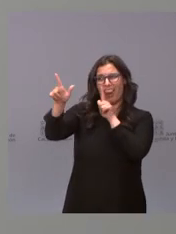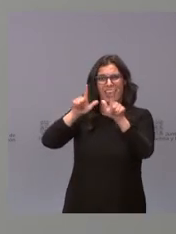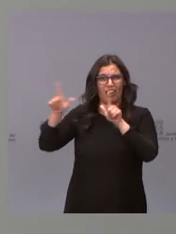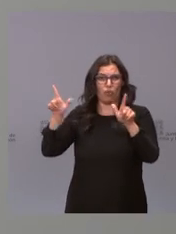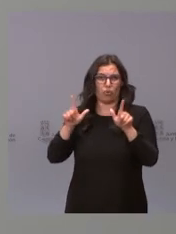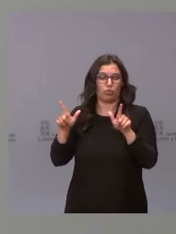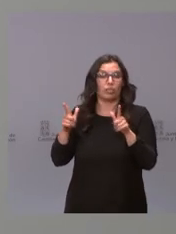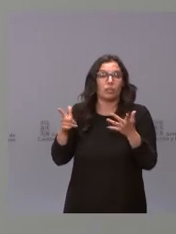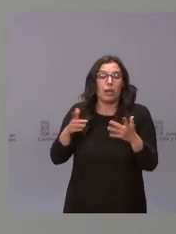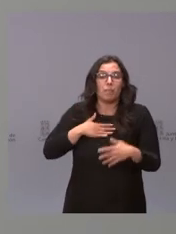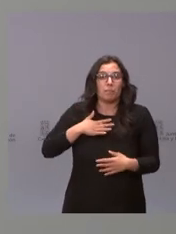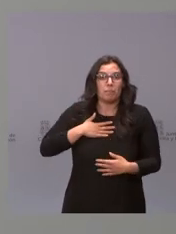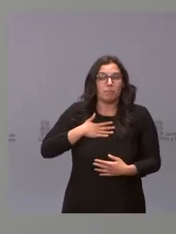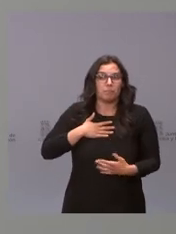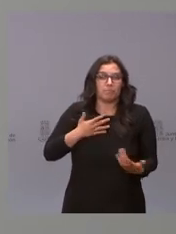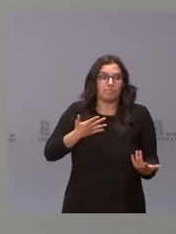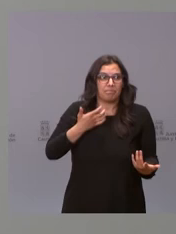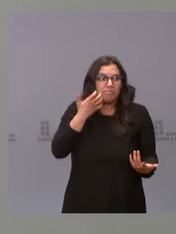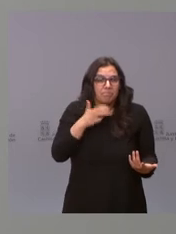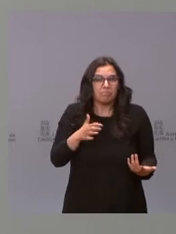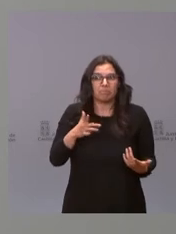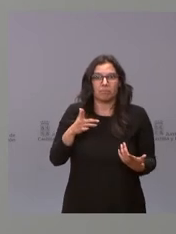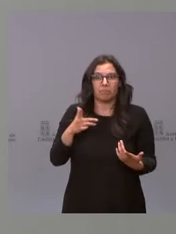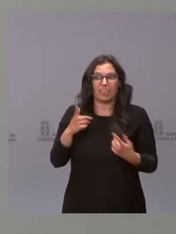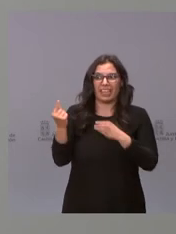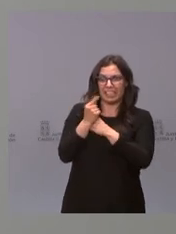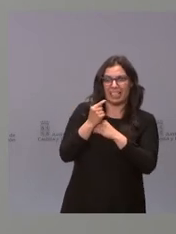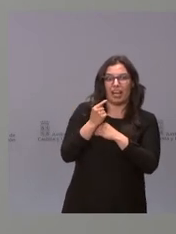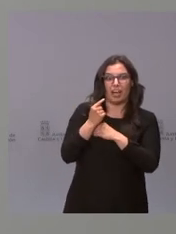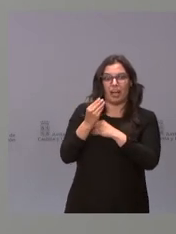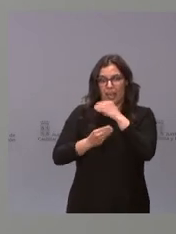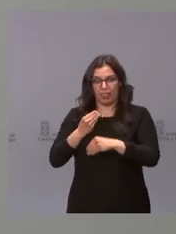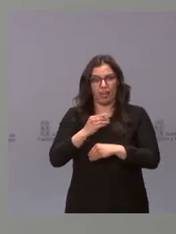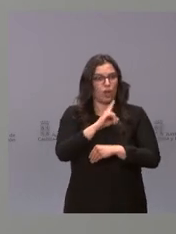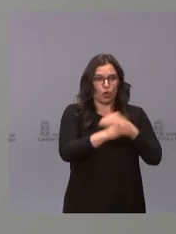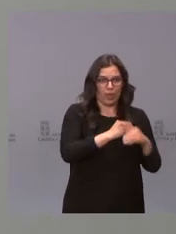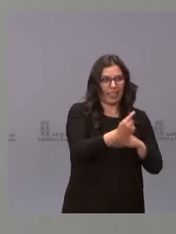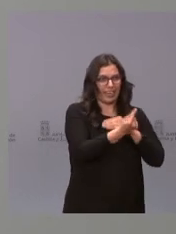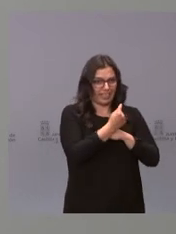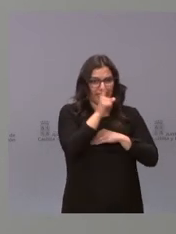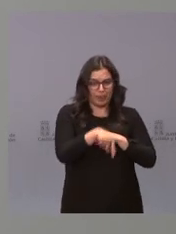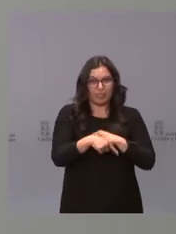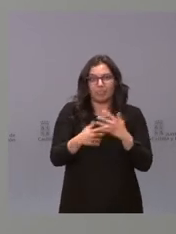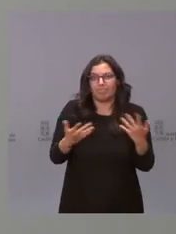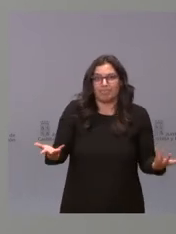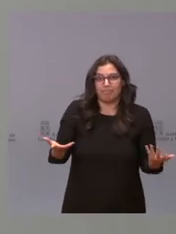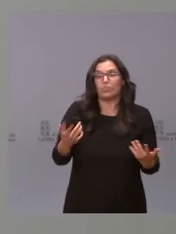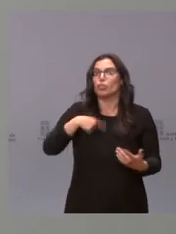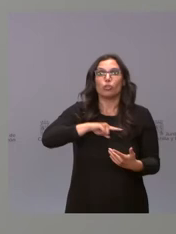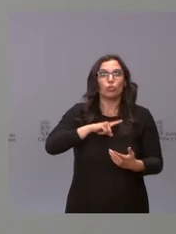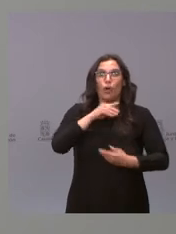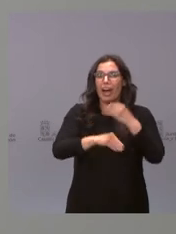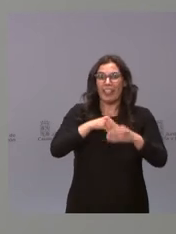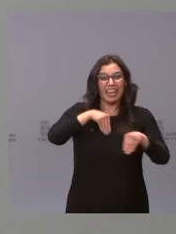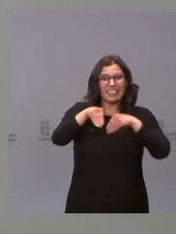a mí me extraña tener la crítica y la contraria en un mismo momento o sea nosotros vamos a hacer todas las